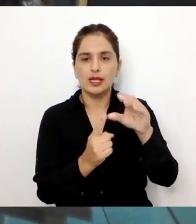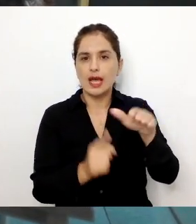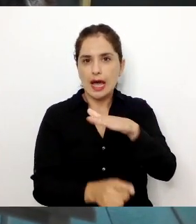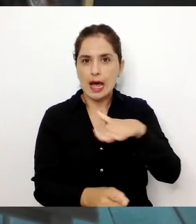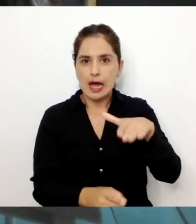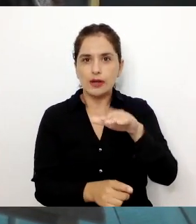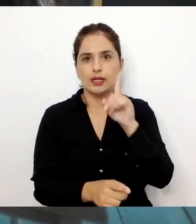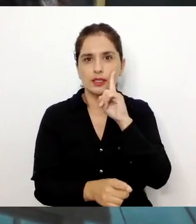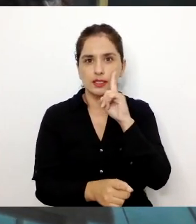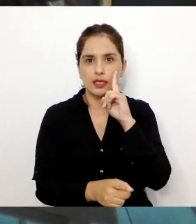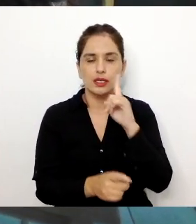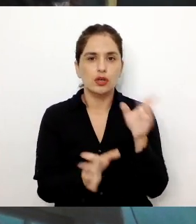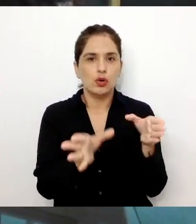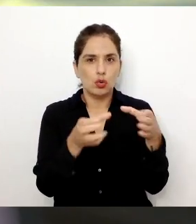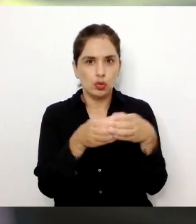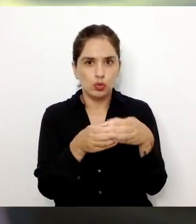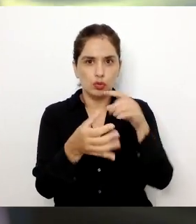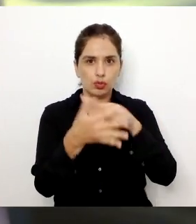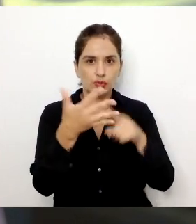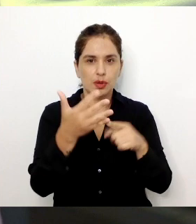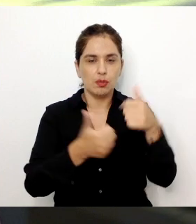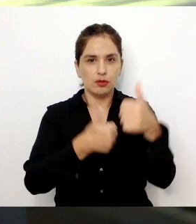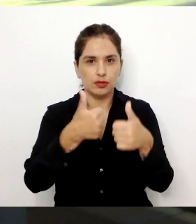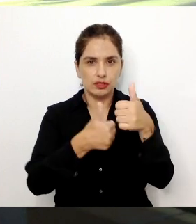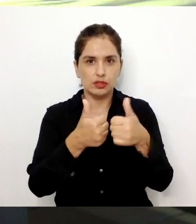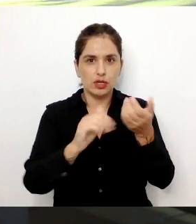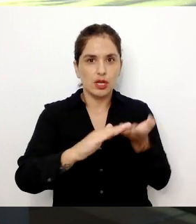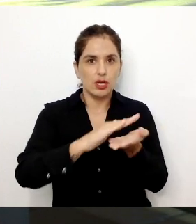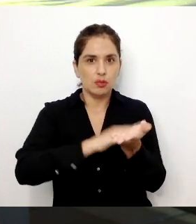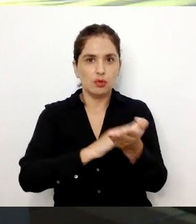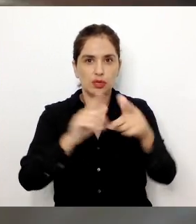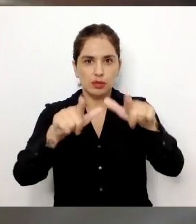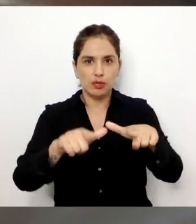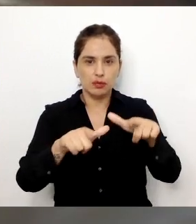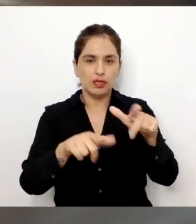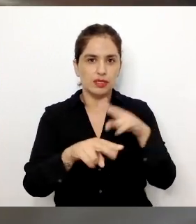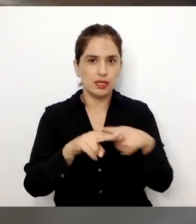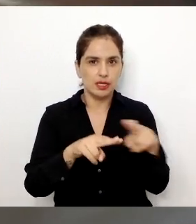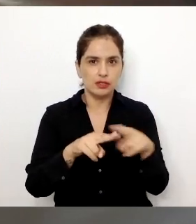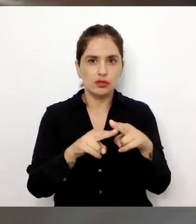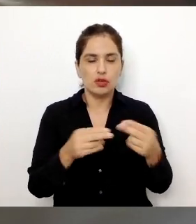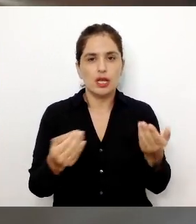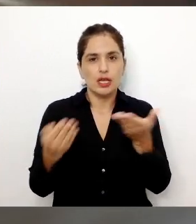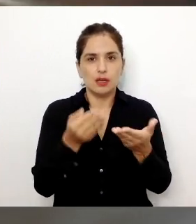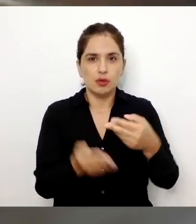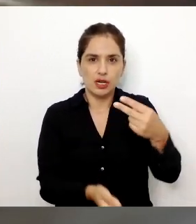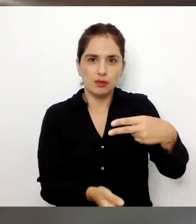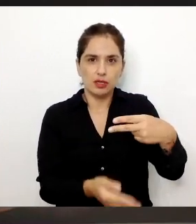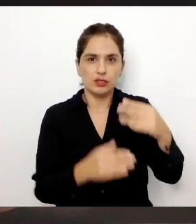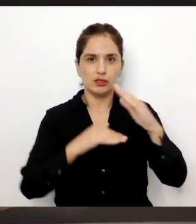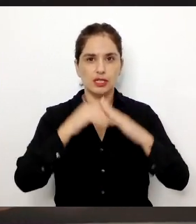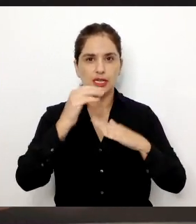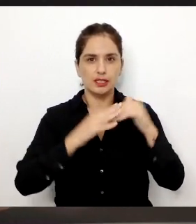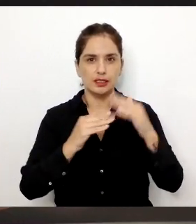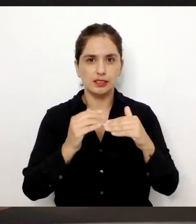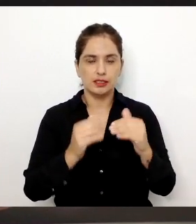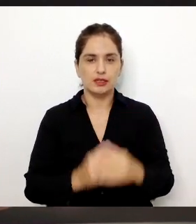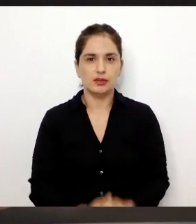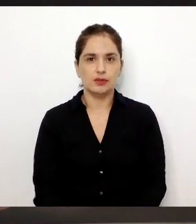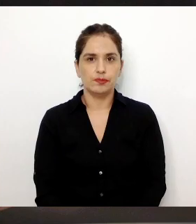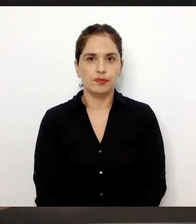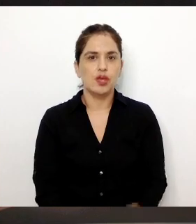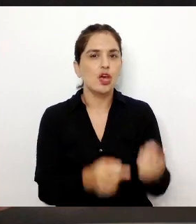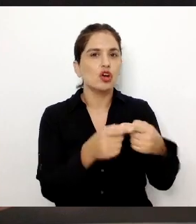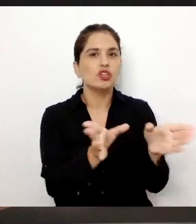área está compuesta por un equipo interdisciplinario, que propone e implementa acciones que contribuyan a la valoración de la artesanía dirigida a